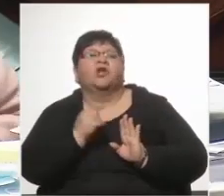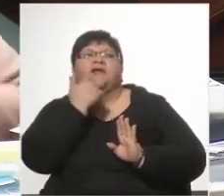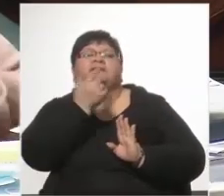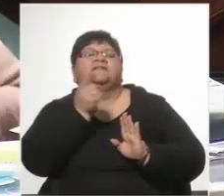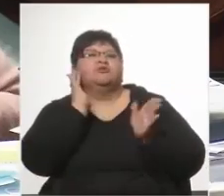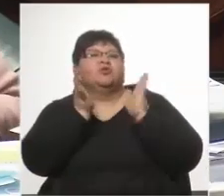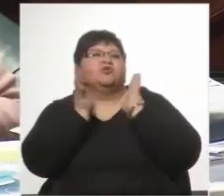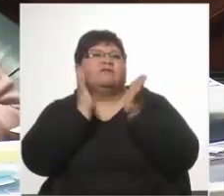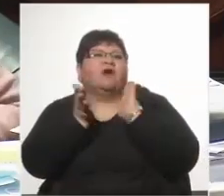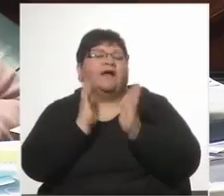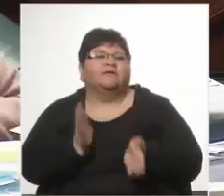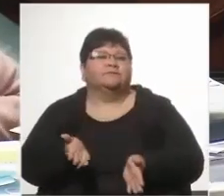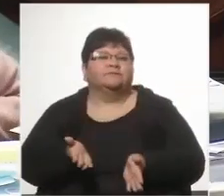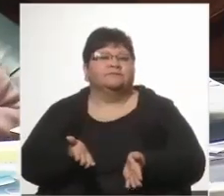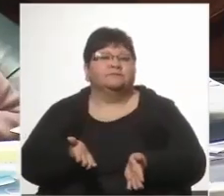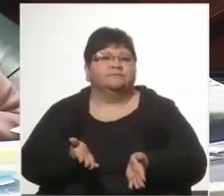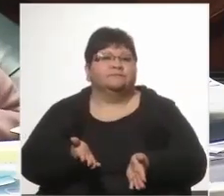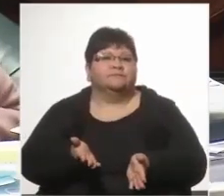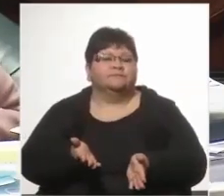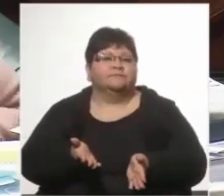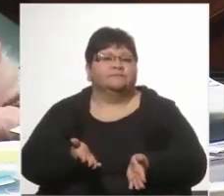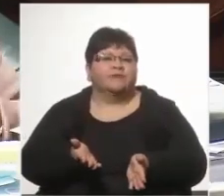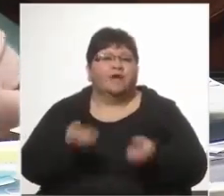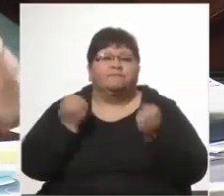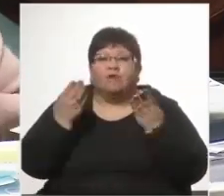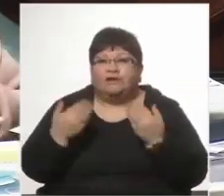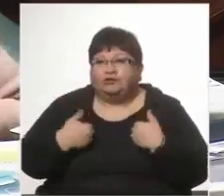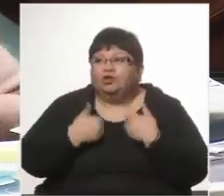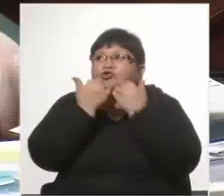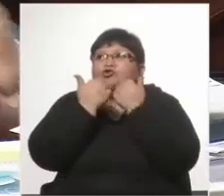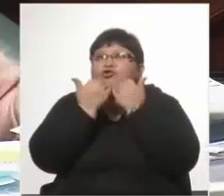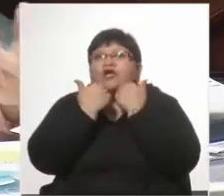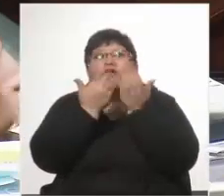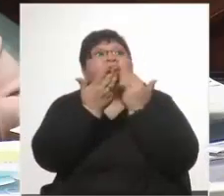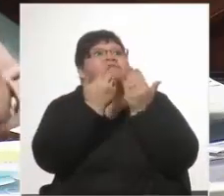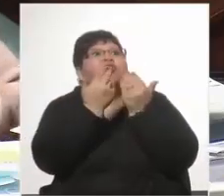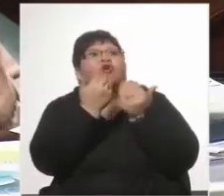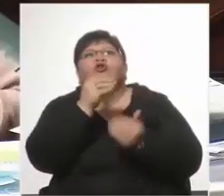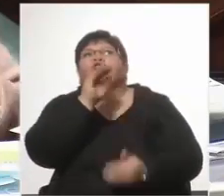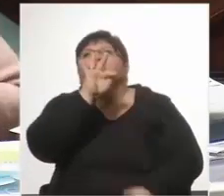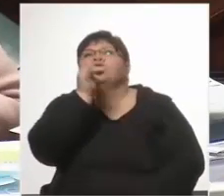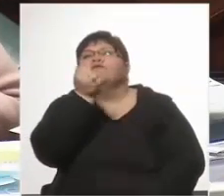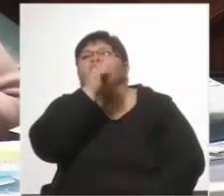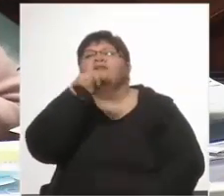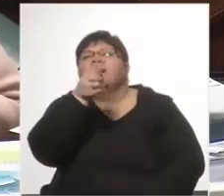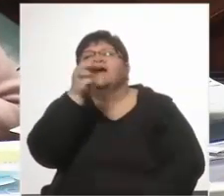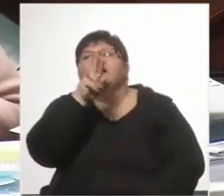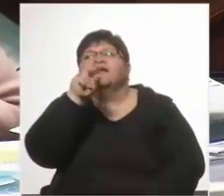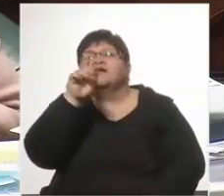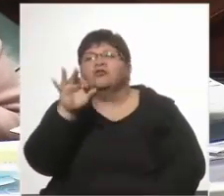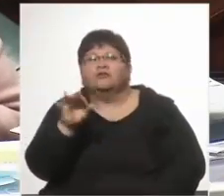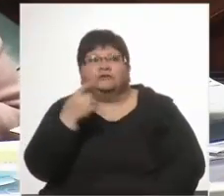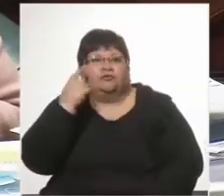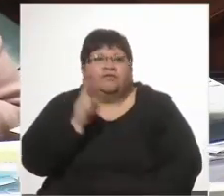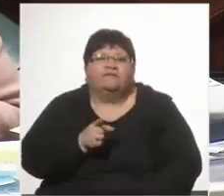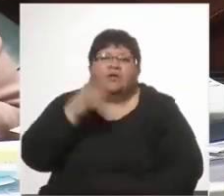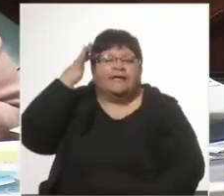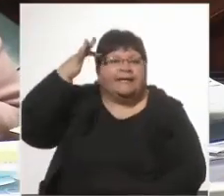O lo comprenden las generales de la ley. Porque yo no sé lo que habló con Fajardo, de la misma manera que yo tengo que creer